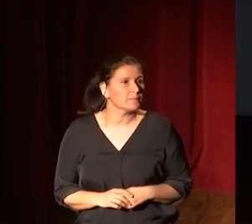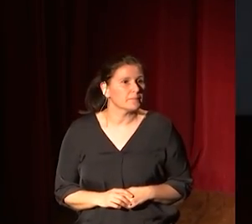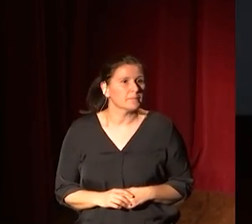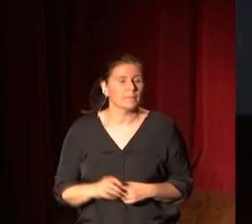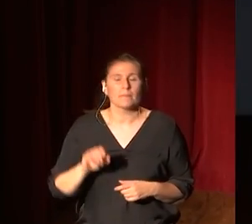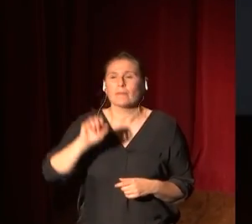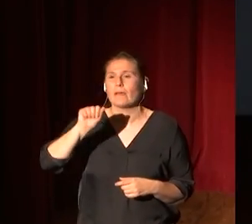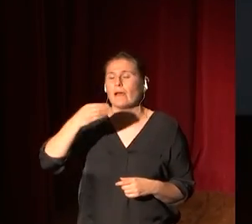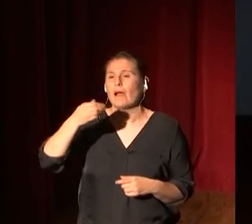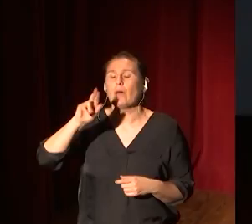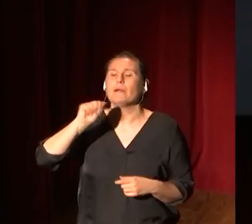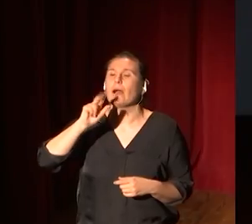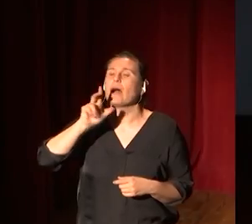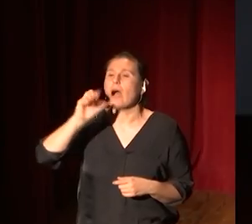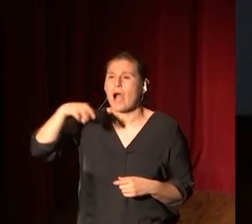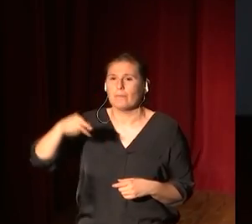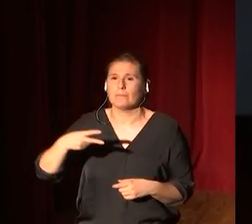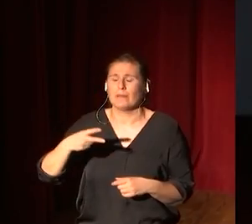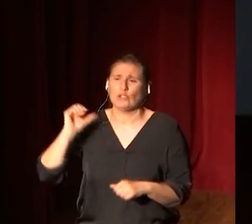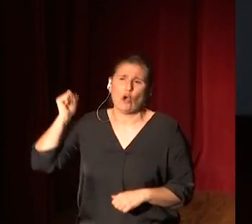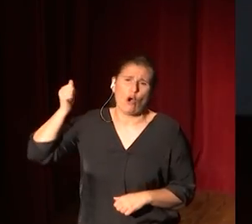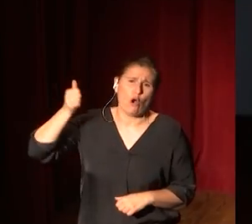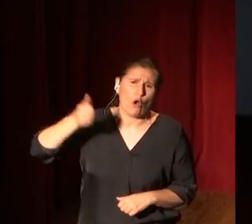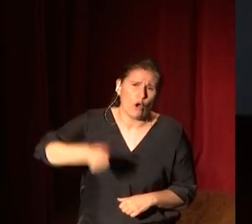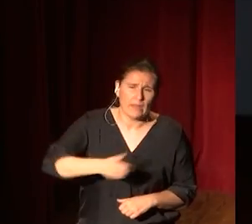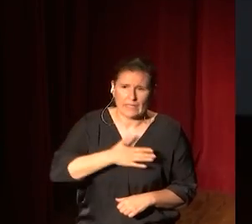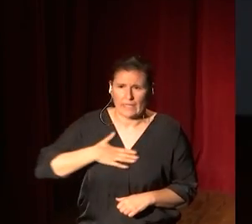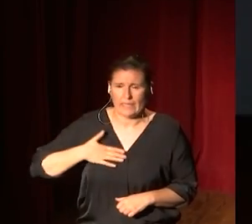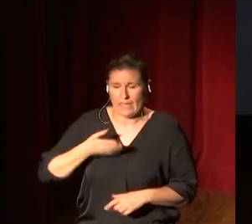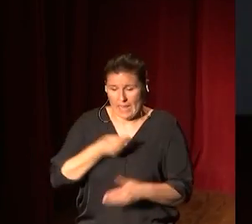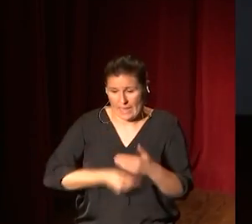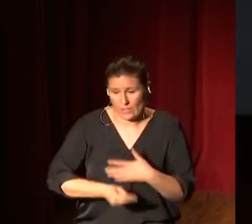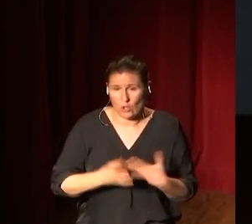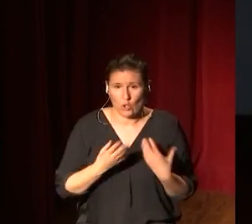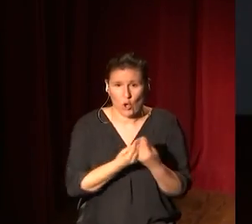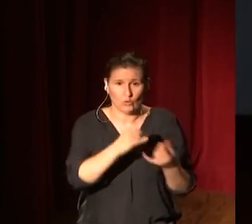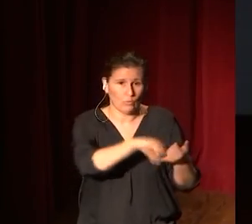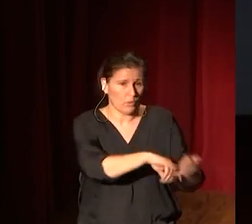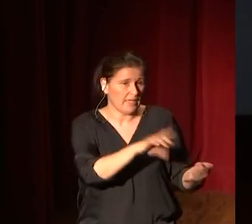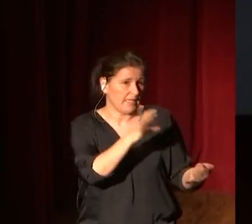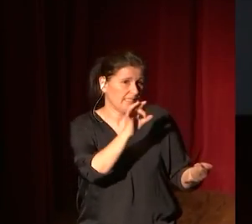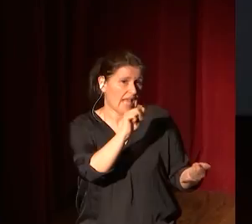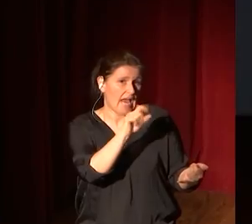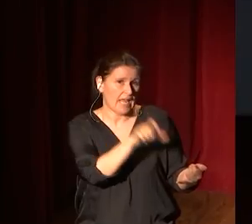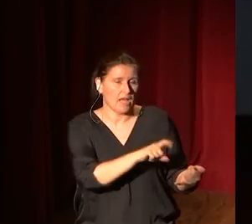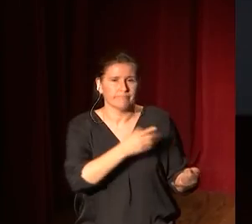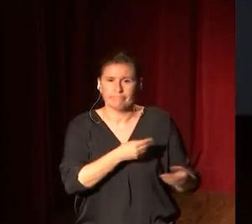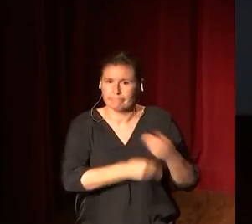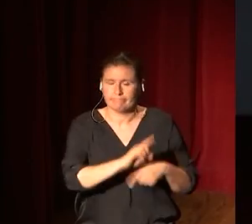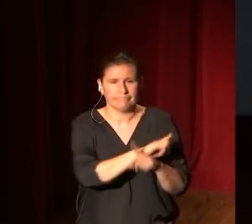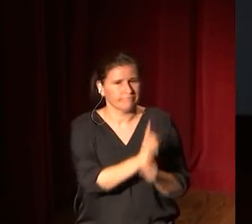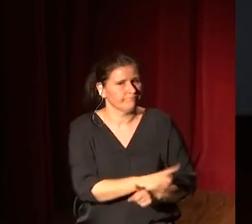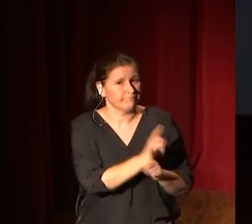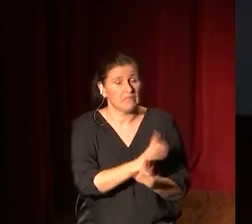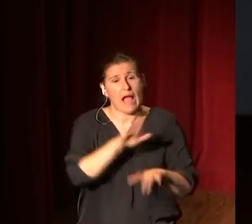Abraham llevaba toda la vida queriendo tener un hijo con su mujer Sara, no lo tuvo, lo tuvo con una